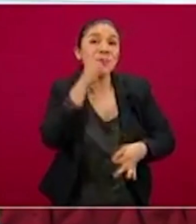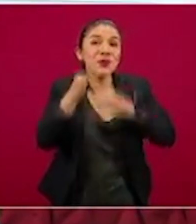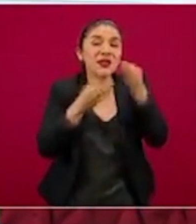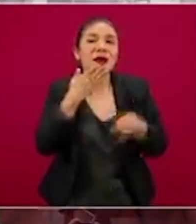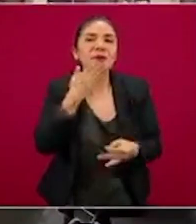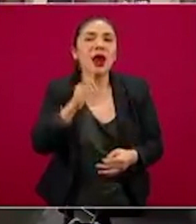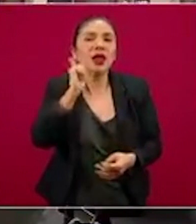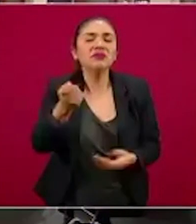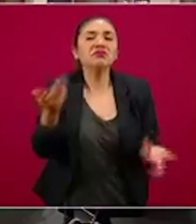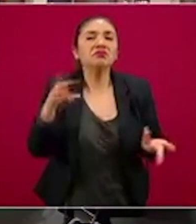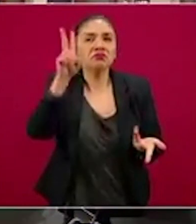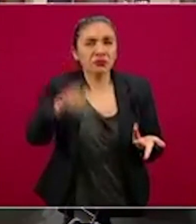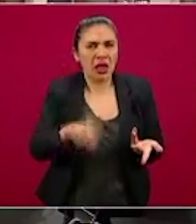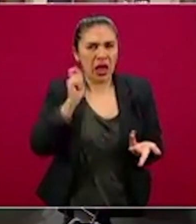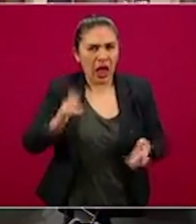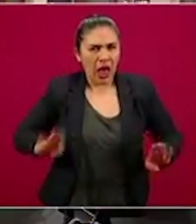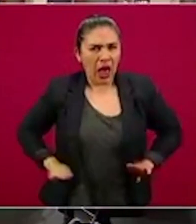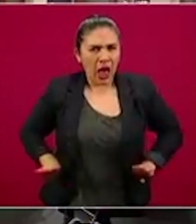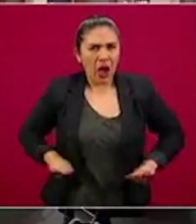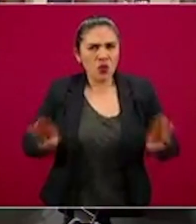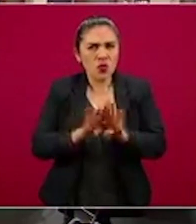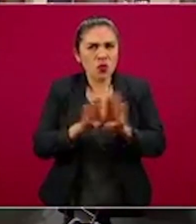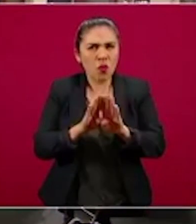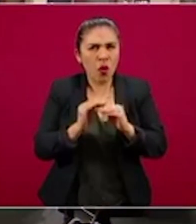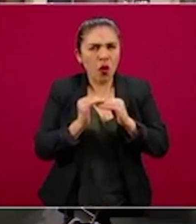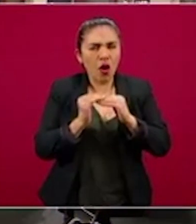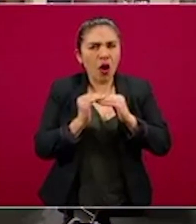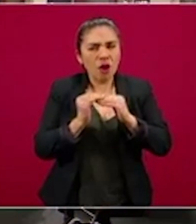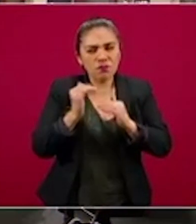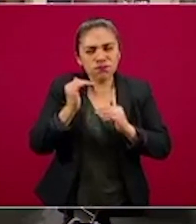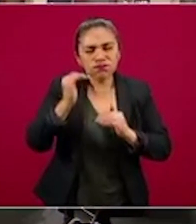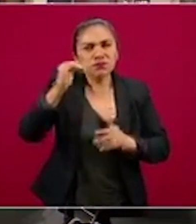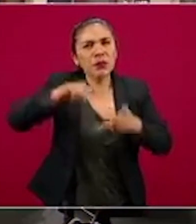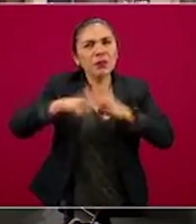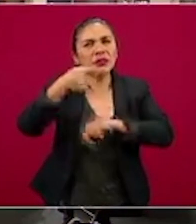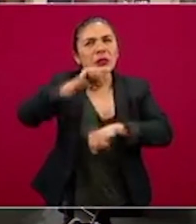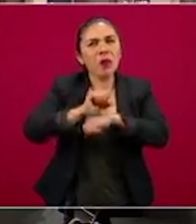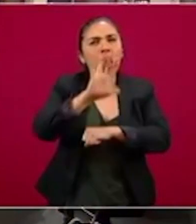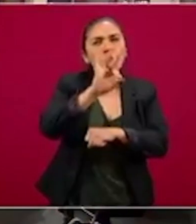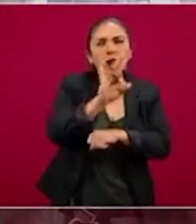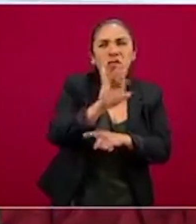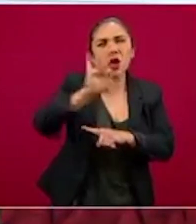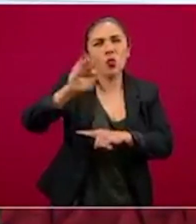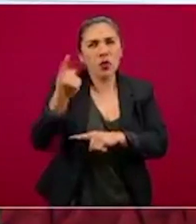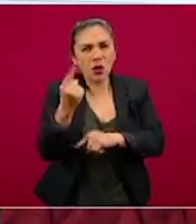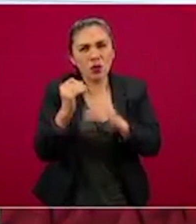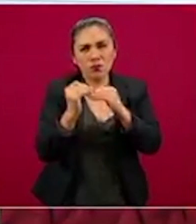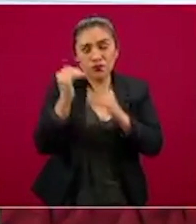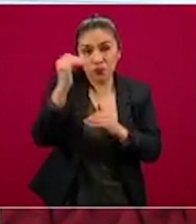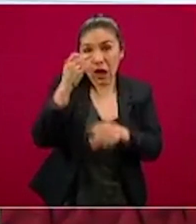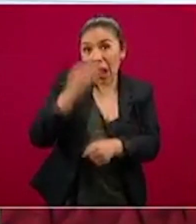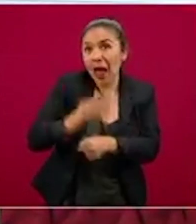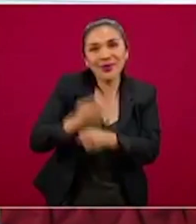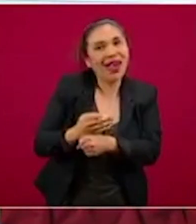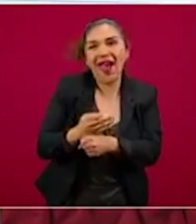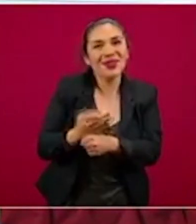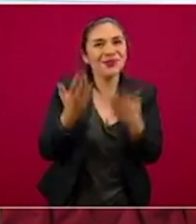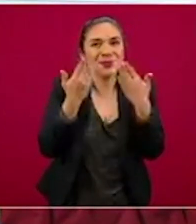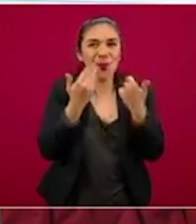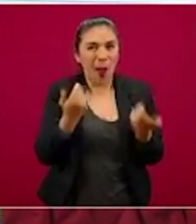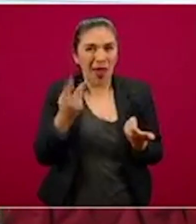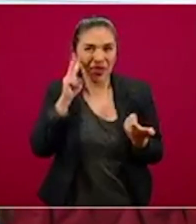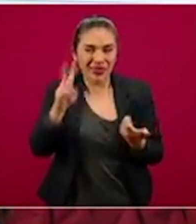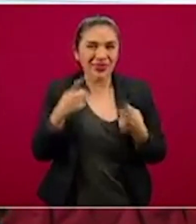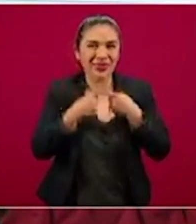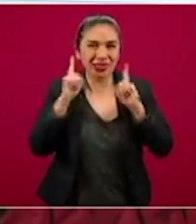es que sí la tendencia ascendente que veíamos desde la semana 40 y 41 no la tenemos en este momento en la